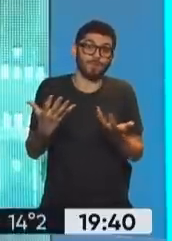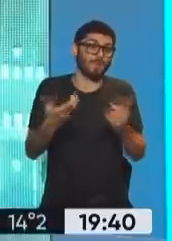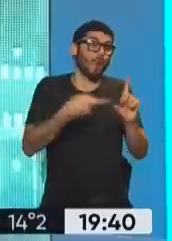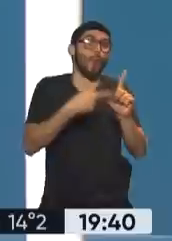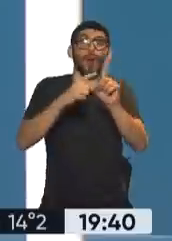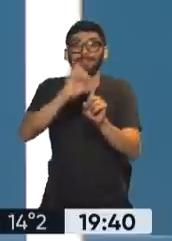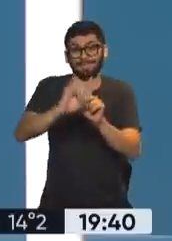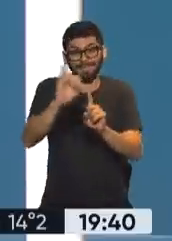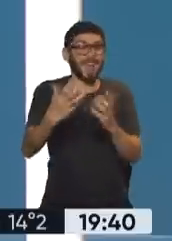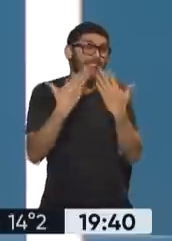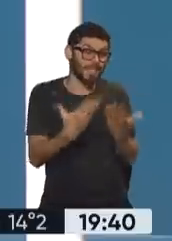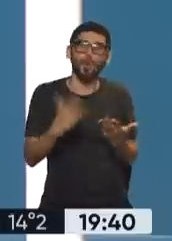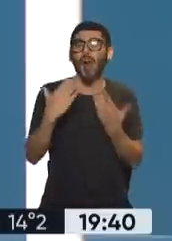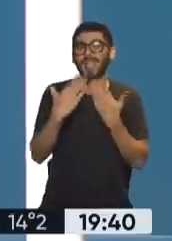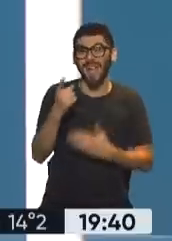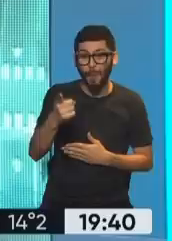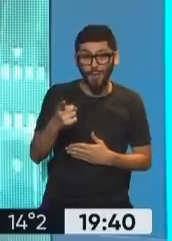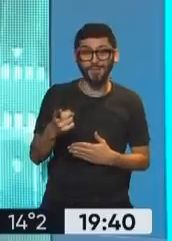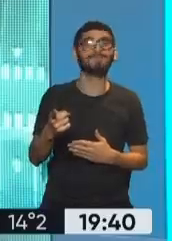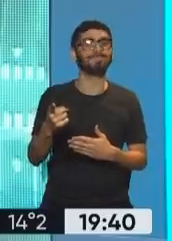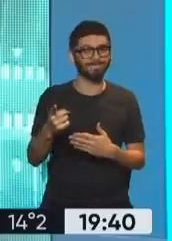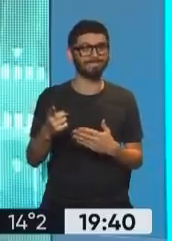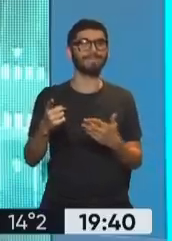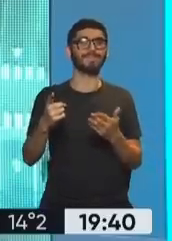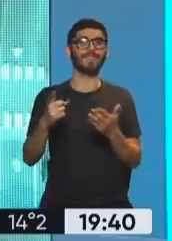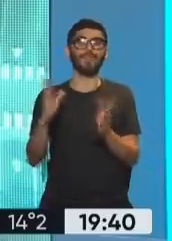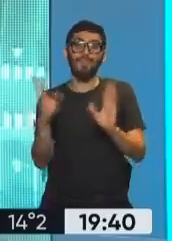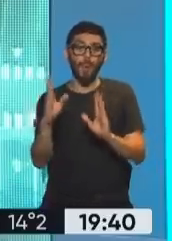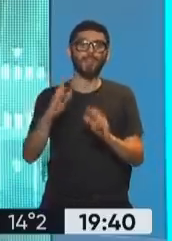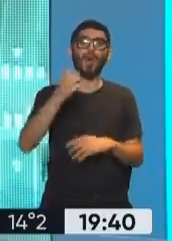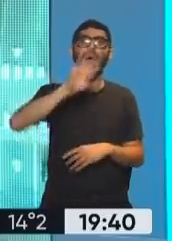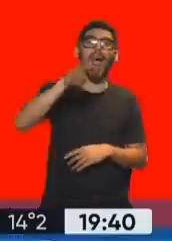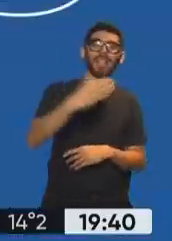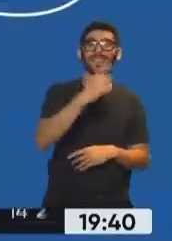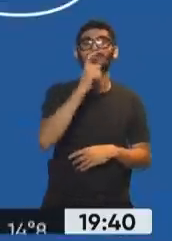respondiéndoles. Gracias. Gracias a vos. Así pasó nuestro segmento de ANSES Responde. ¡Suscríbete!